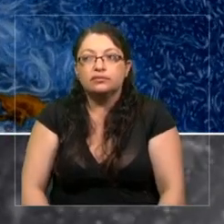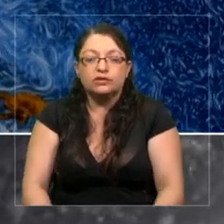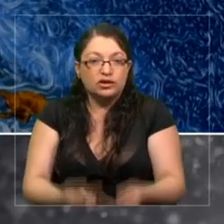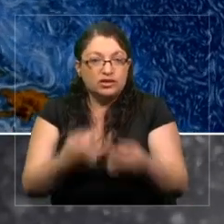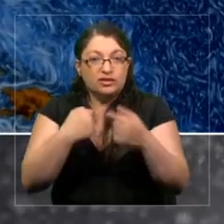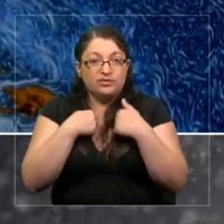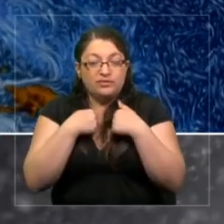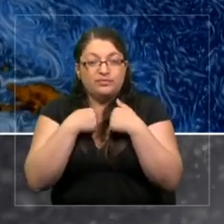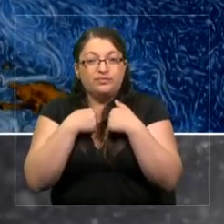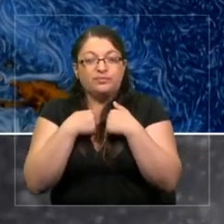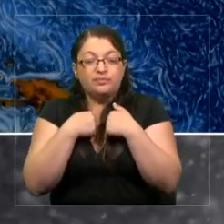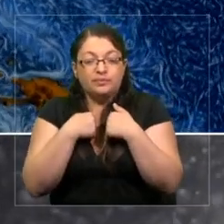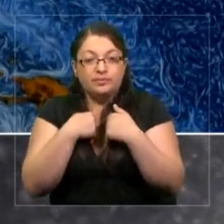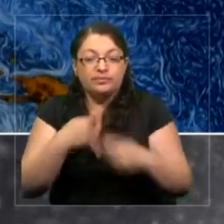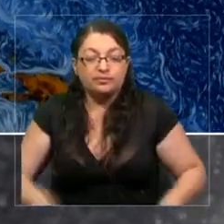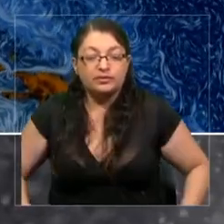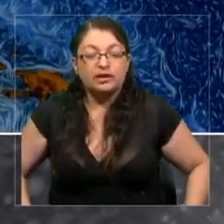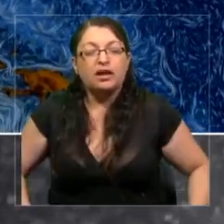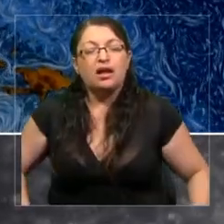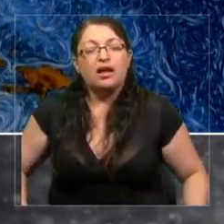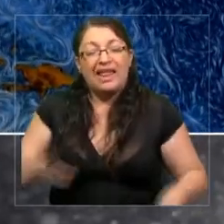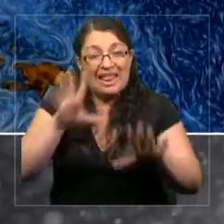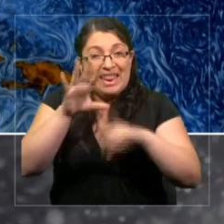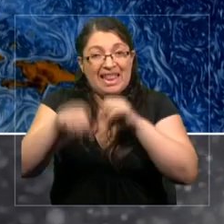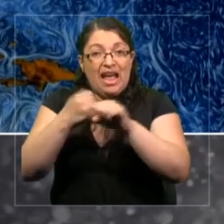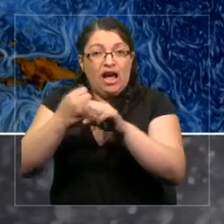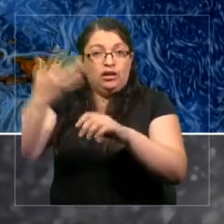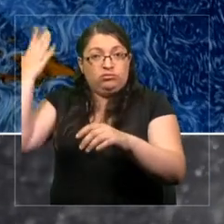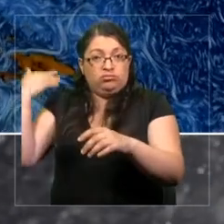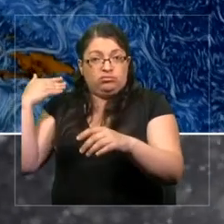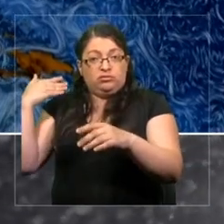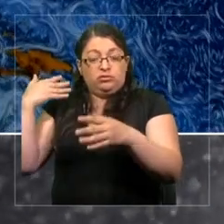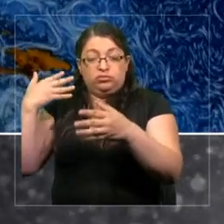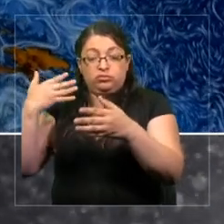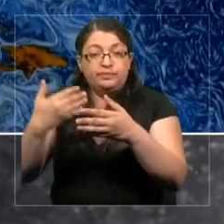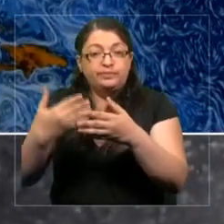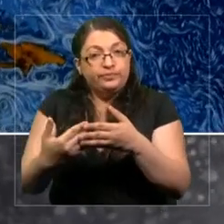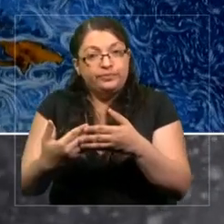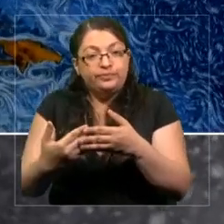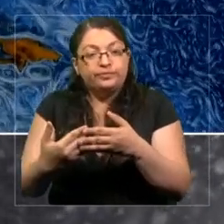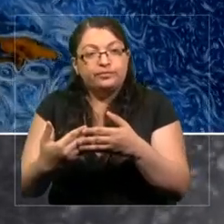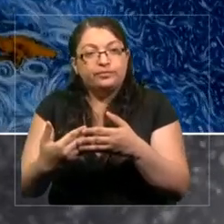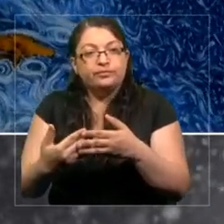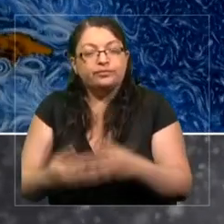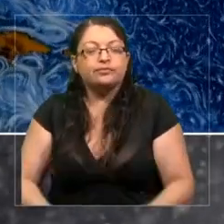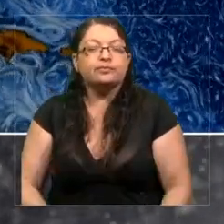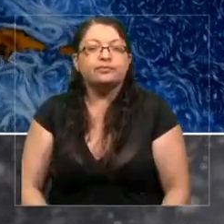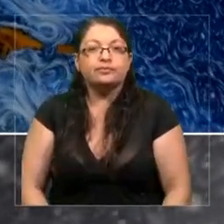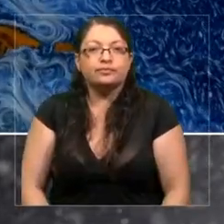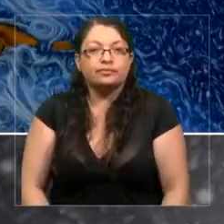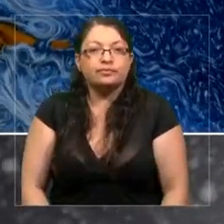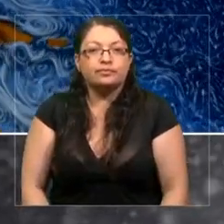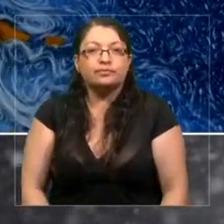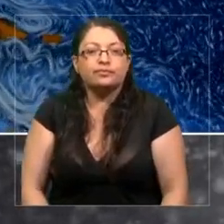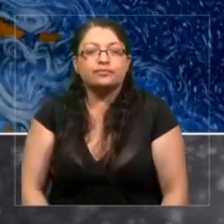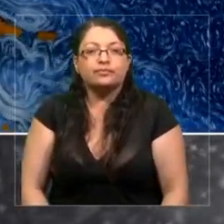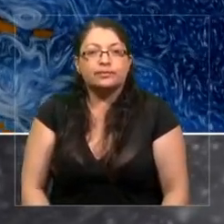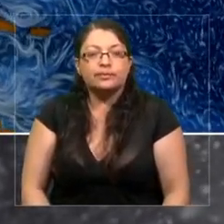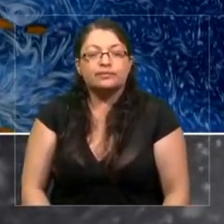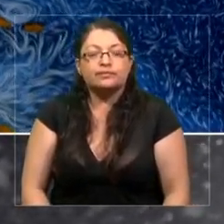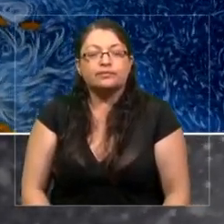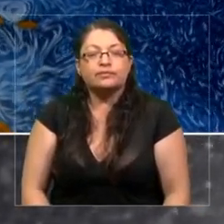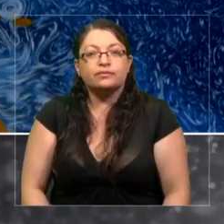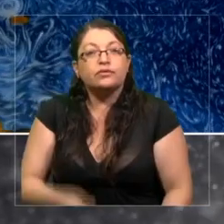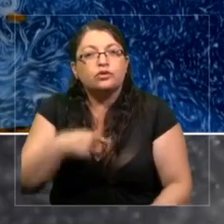En los últimos 10 años, tenemos este